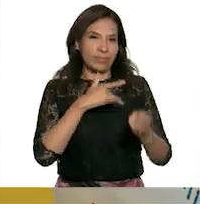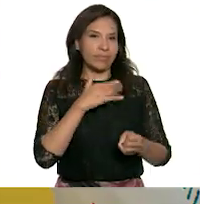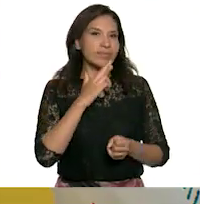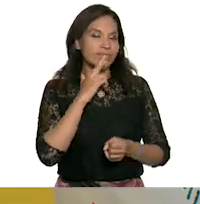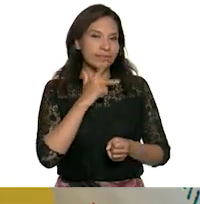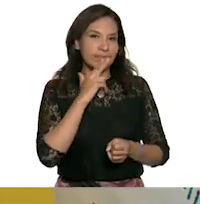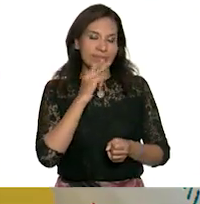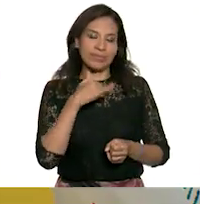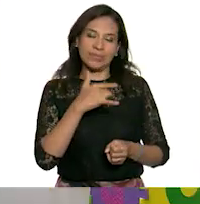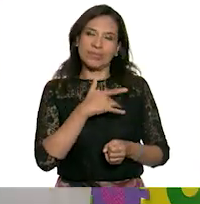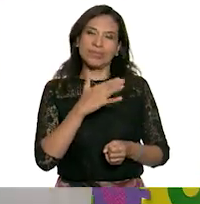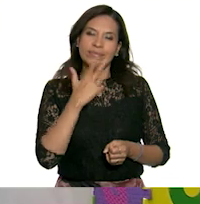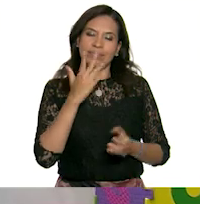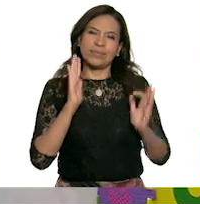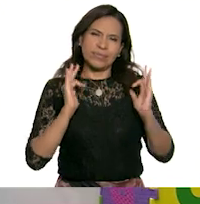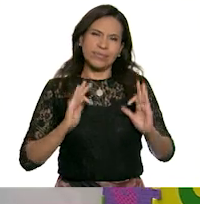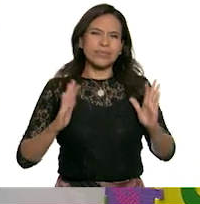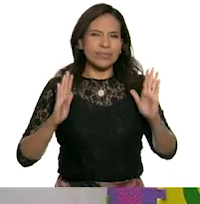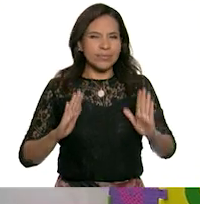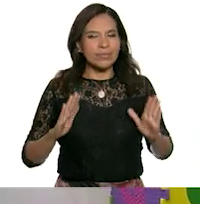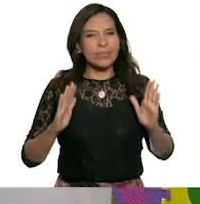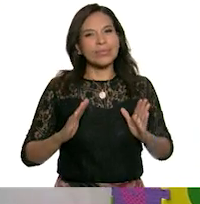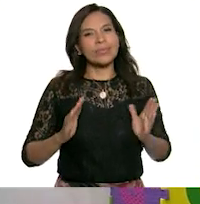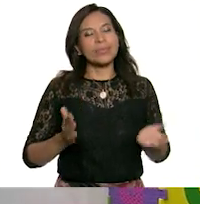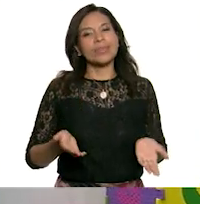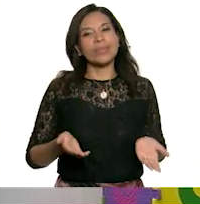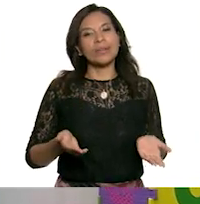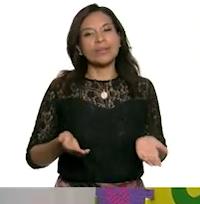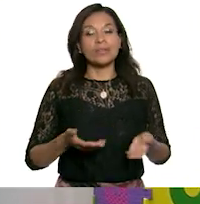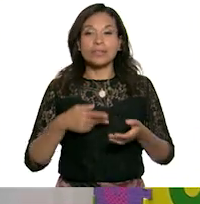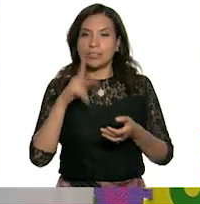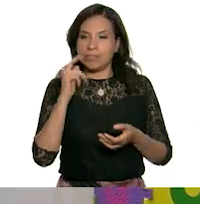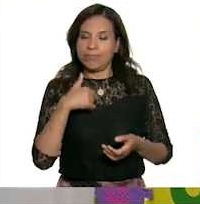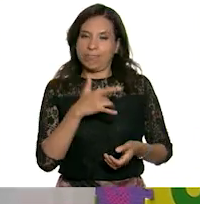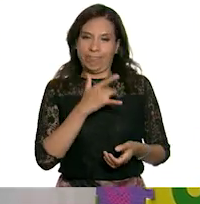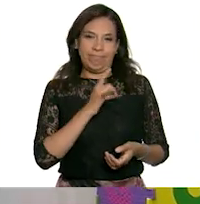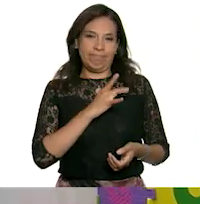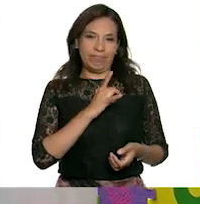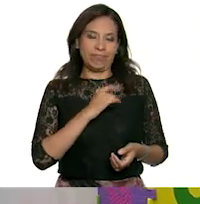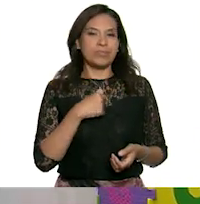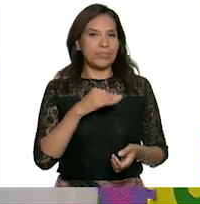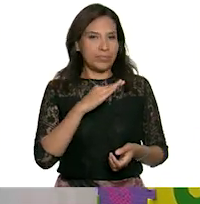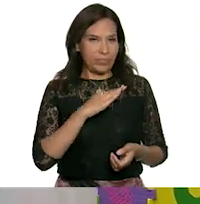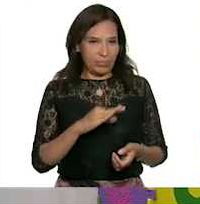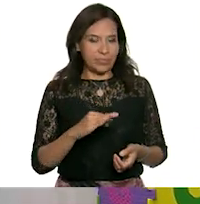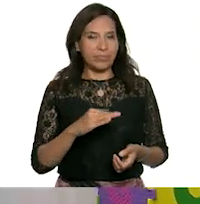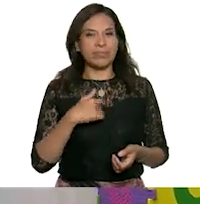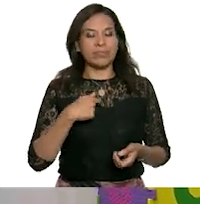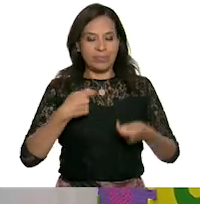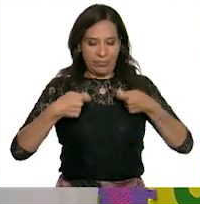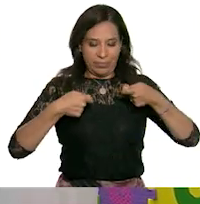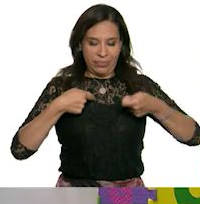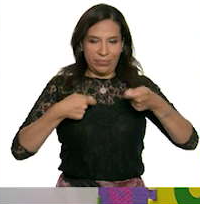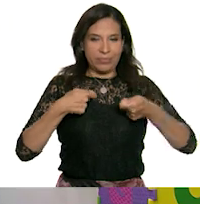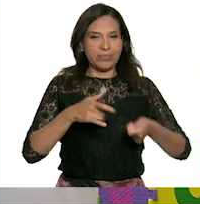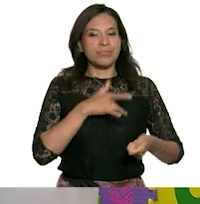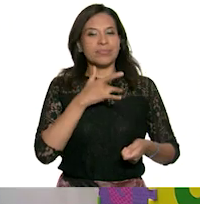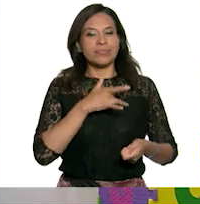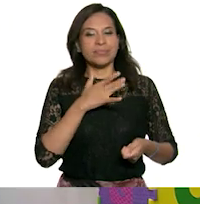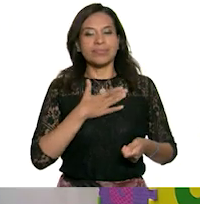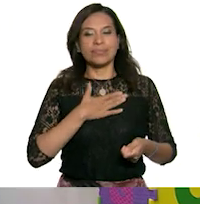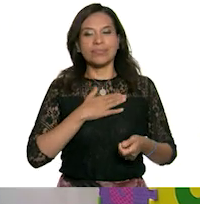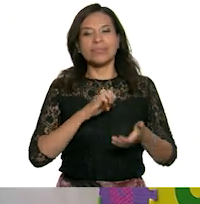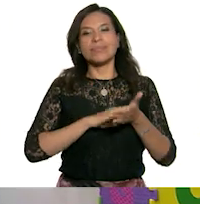mucho mejor. Sí, estoy mucho más tranquilo y bueno aunque sienta miedo creo que puedo ahora gobernar mis emociones.